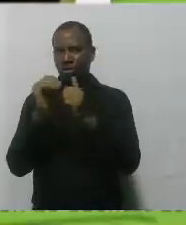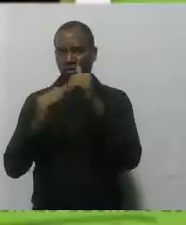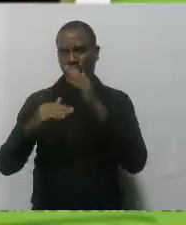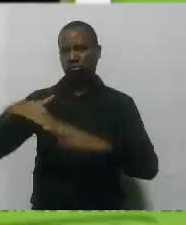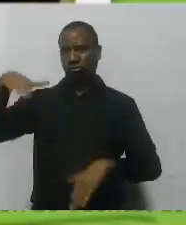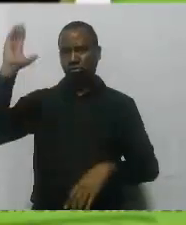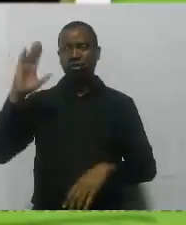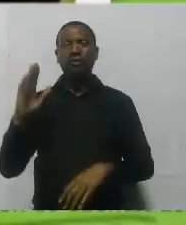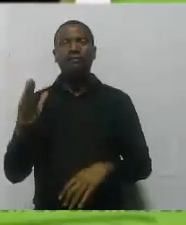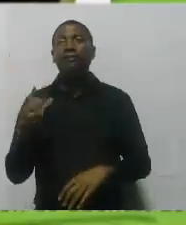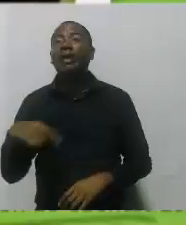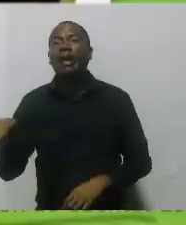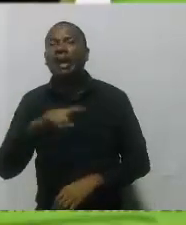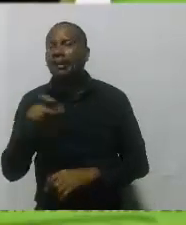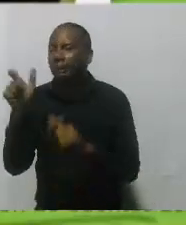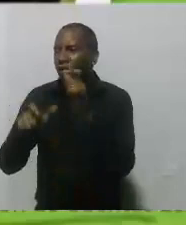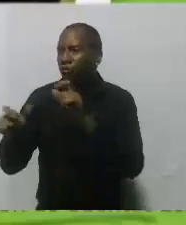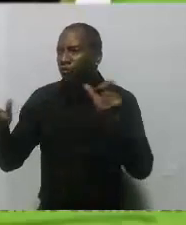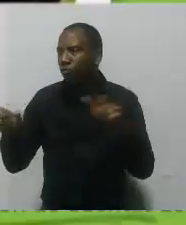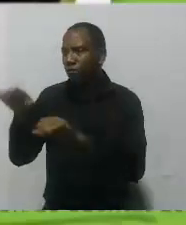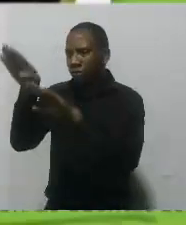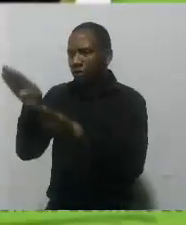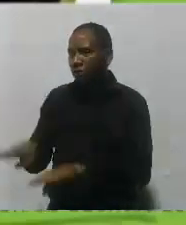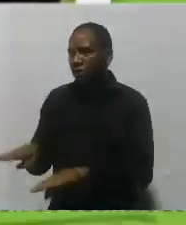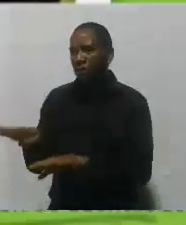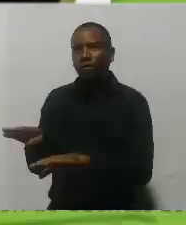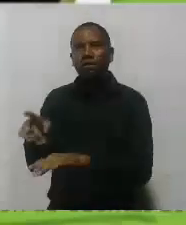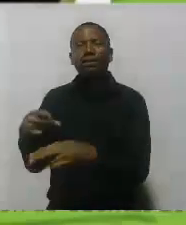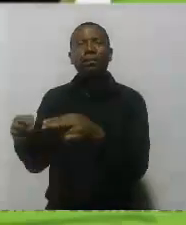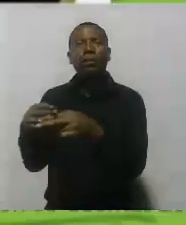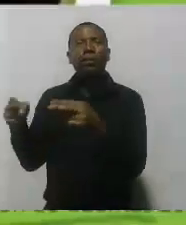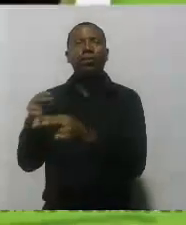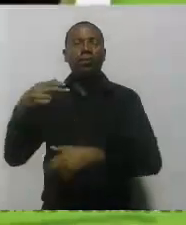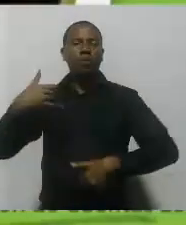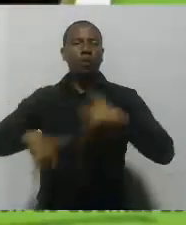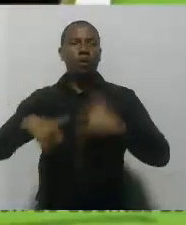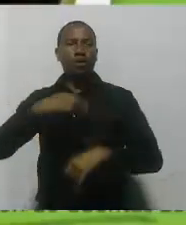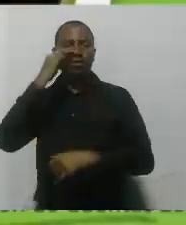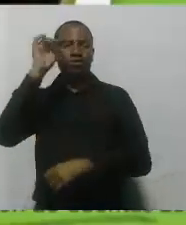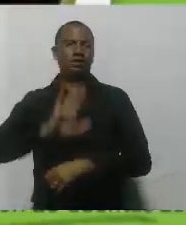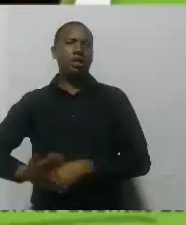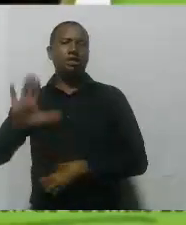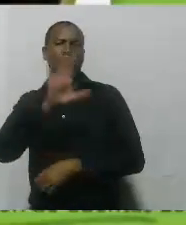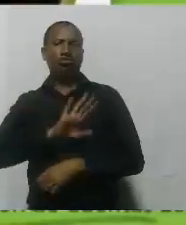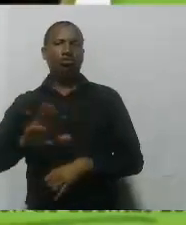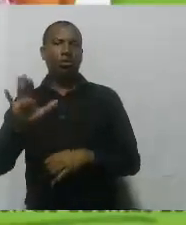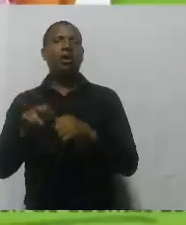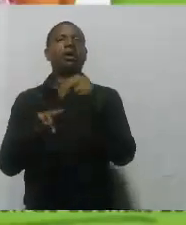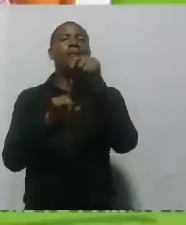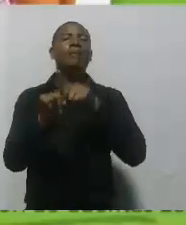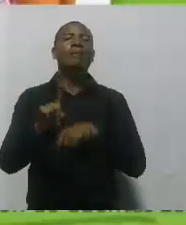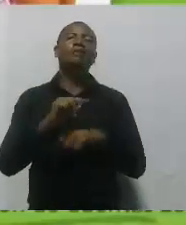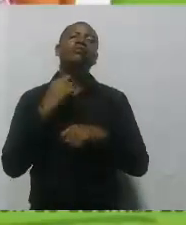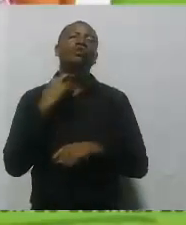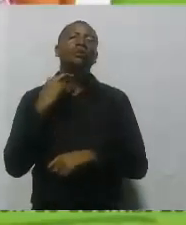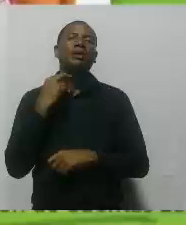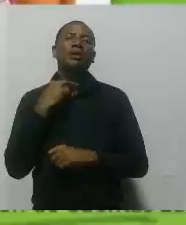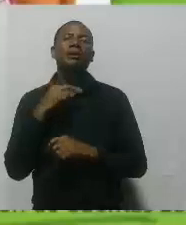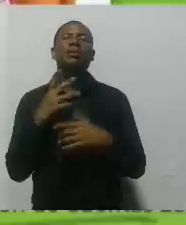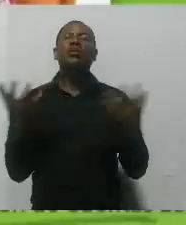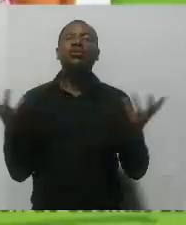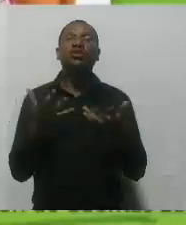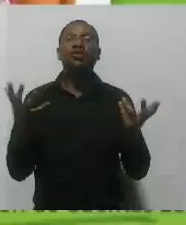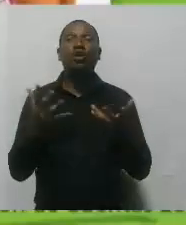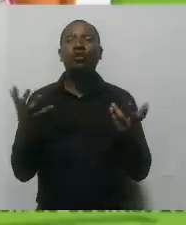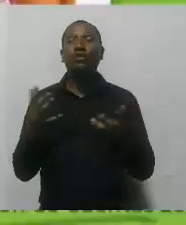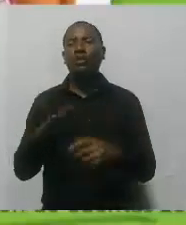aquellos que nos van a representar en los próximos en Juegos Nacionales del mes de noviembre en el eje